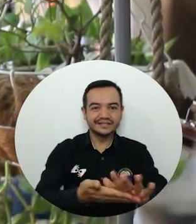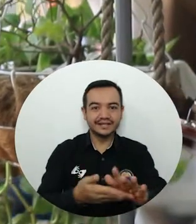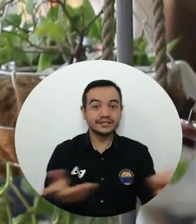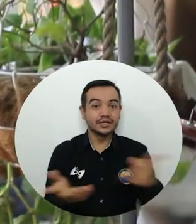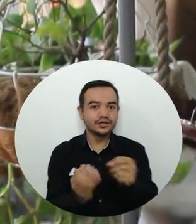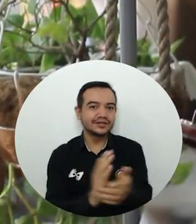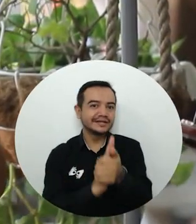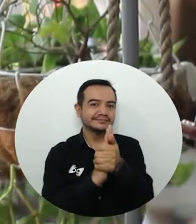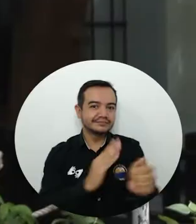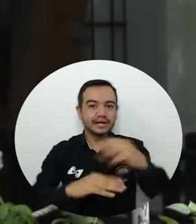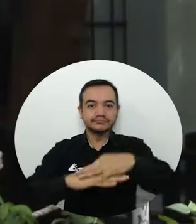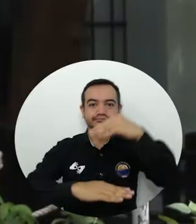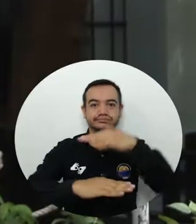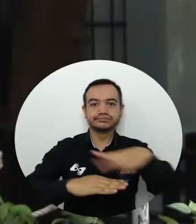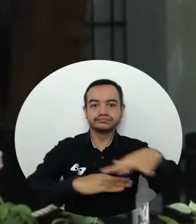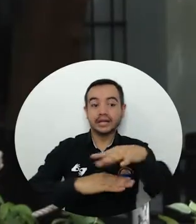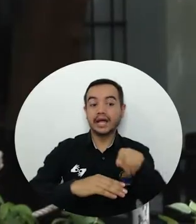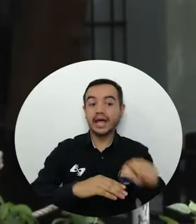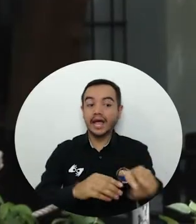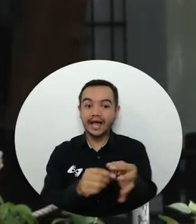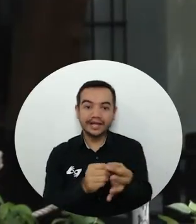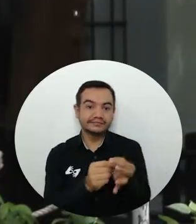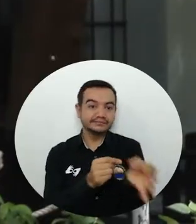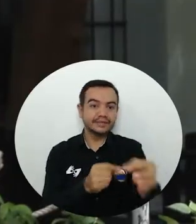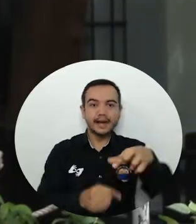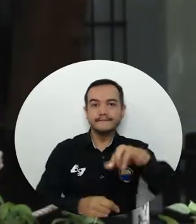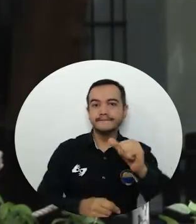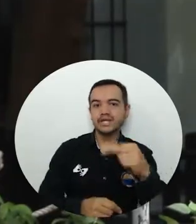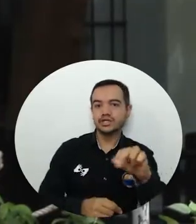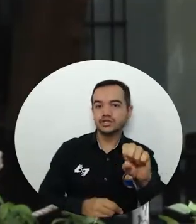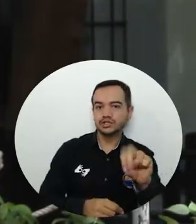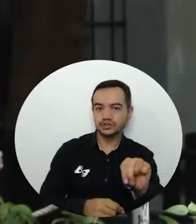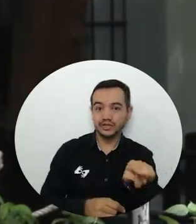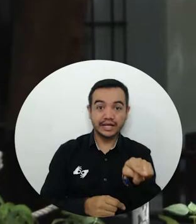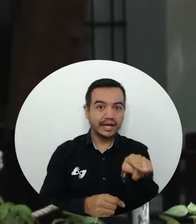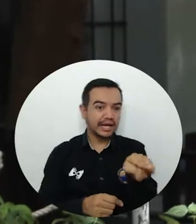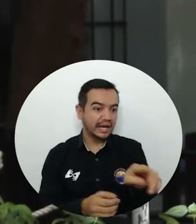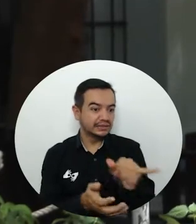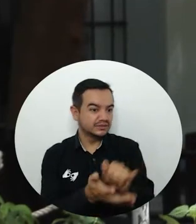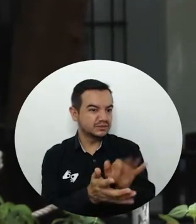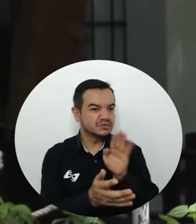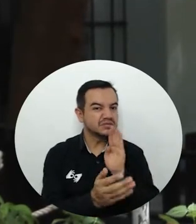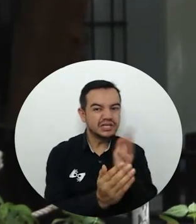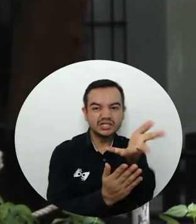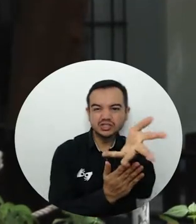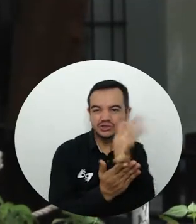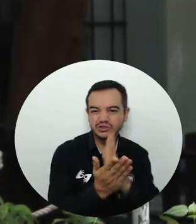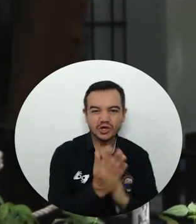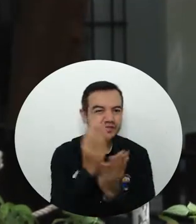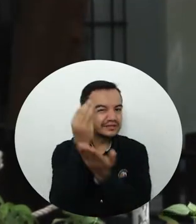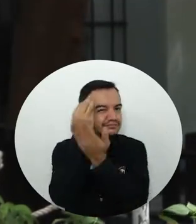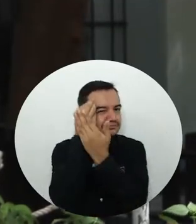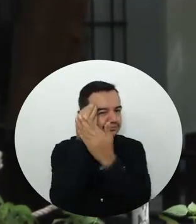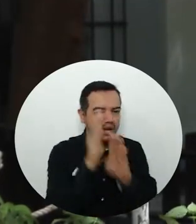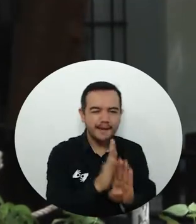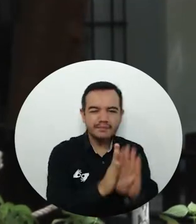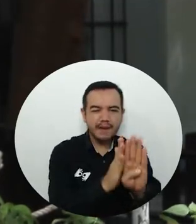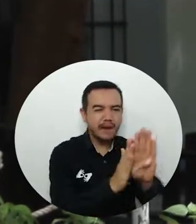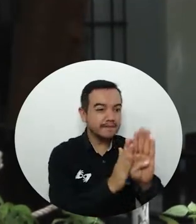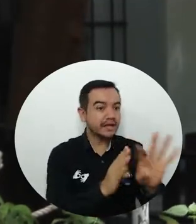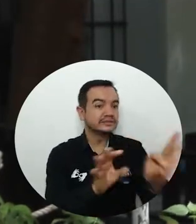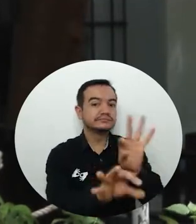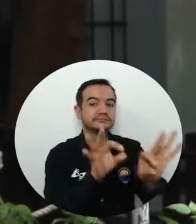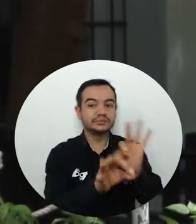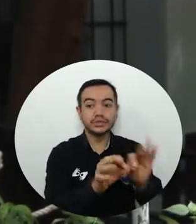Magdalena en el Piñón. Los beneficios fueron otorgados a los estudiantes del municipio, que lograron los mejores resultados en las pruebas